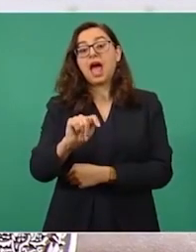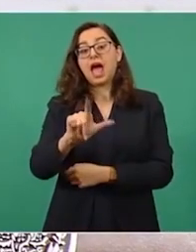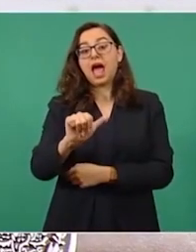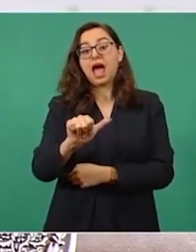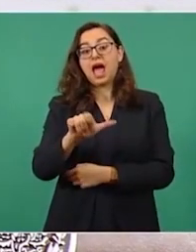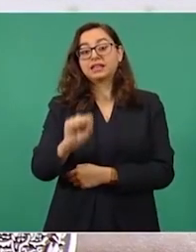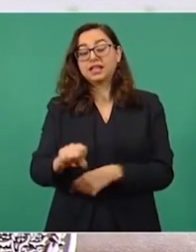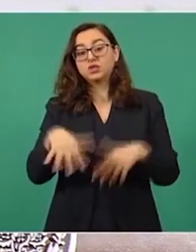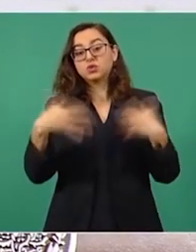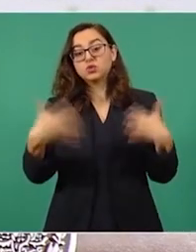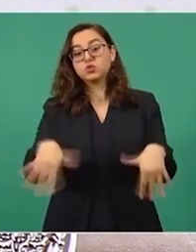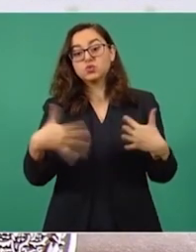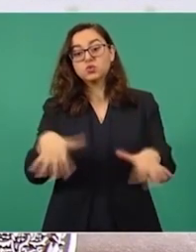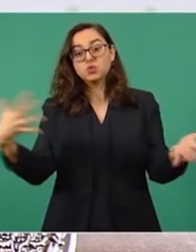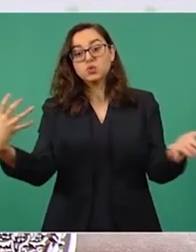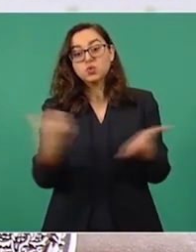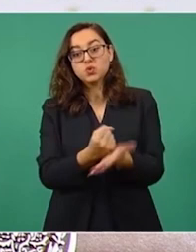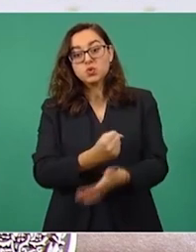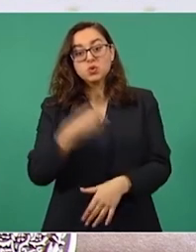después de 70 años,